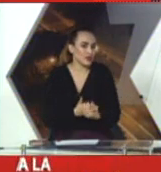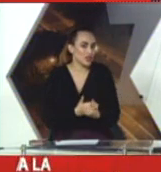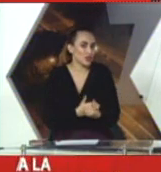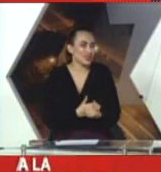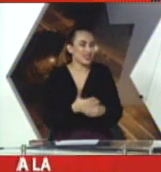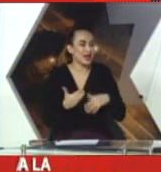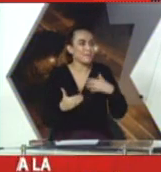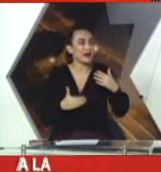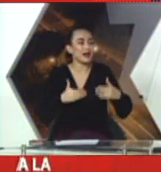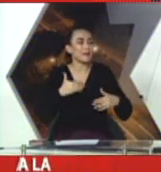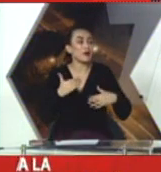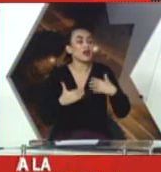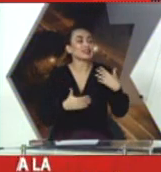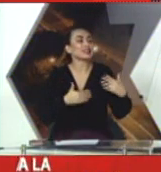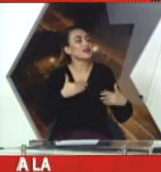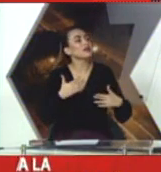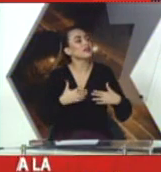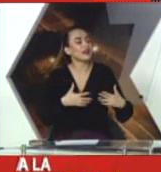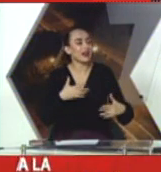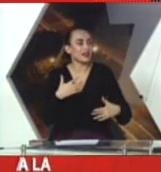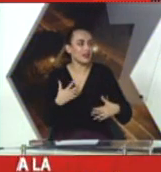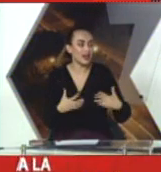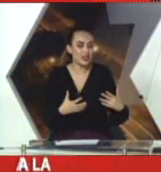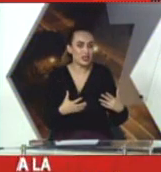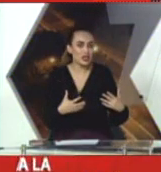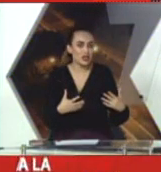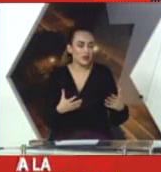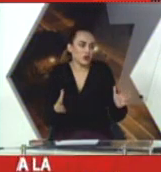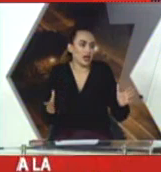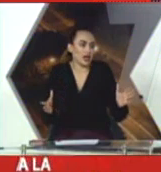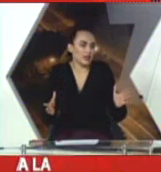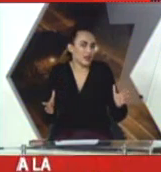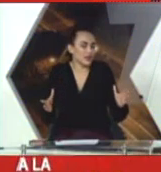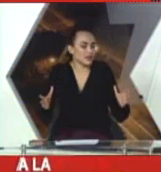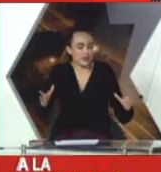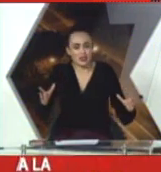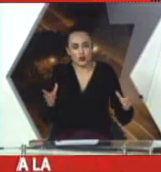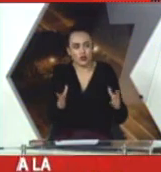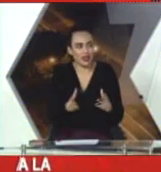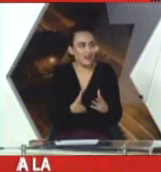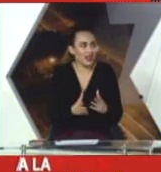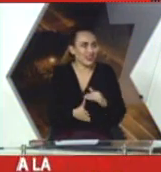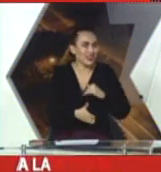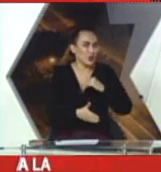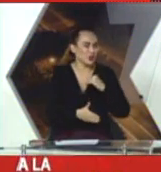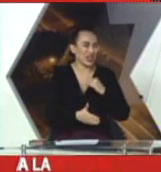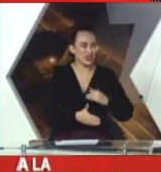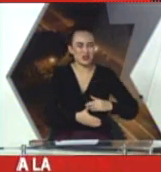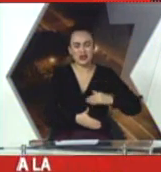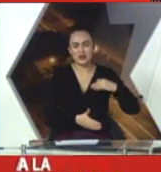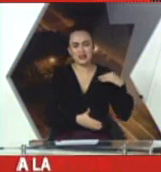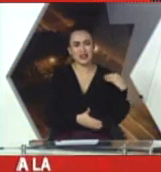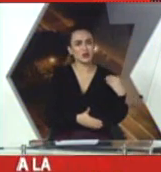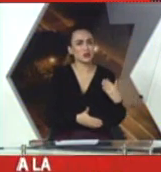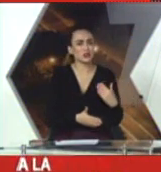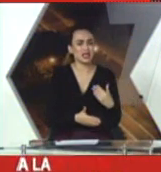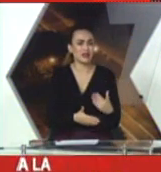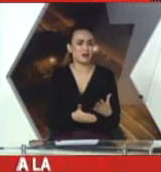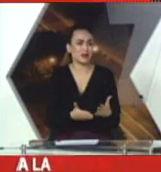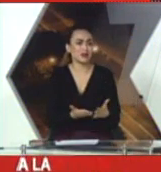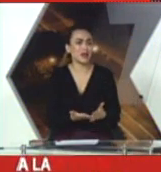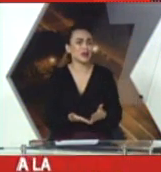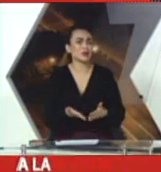les dio el banderazo de salida para paulatinamente reactivarse, bueno, la gente se desbordaba y los casos se aumentaron